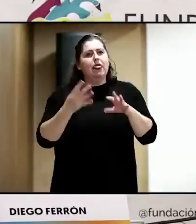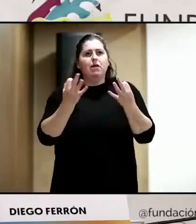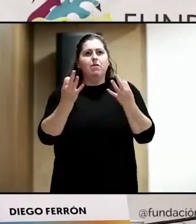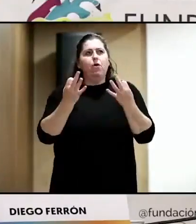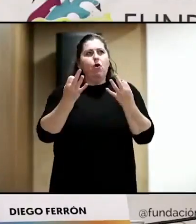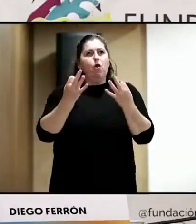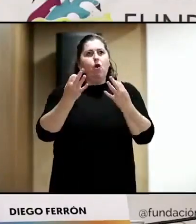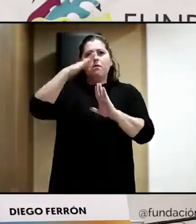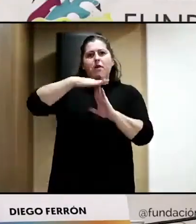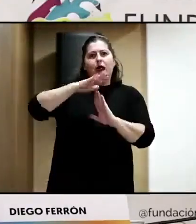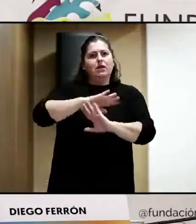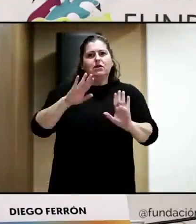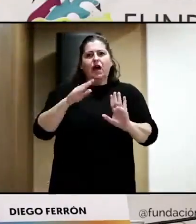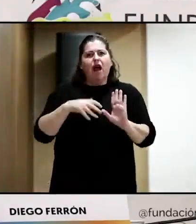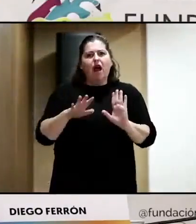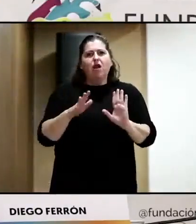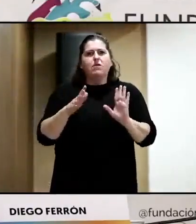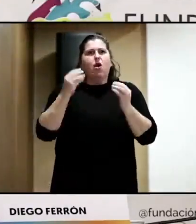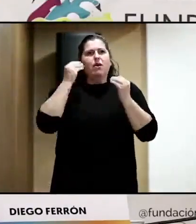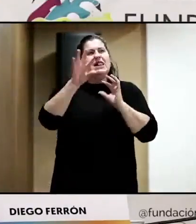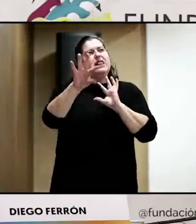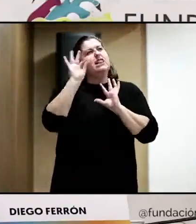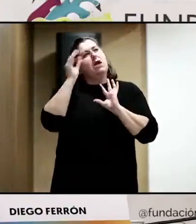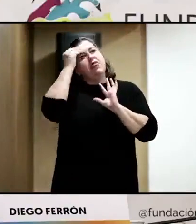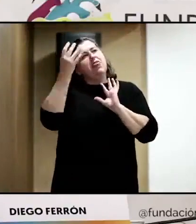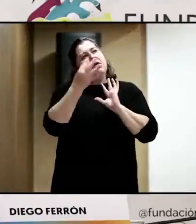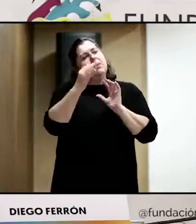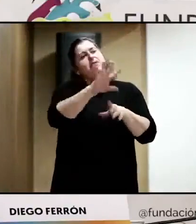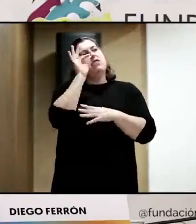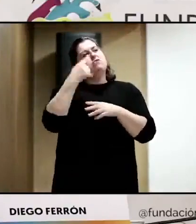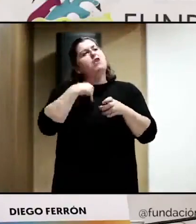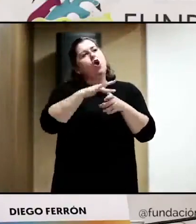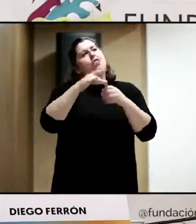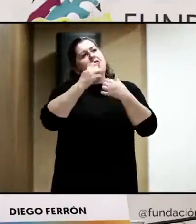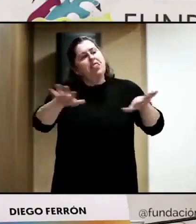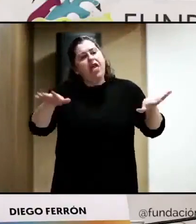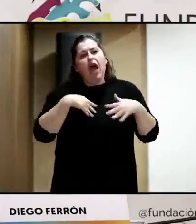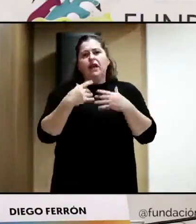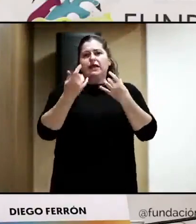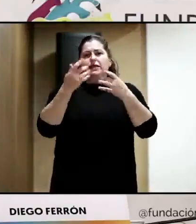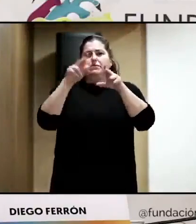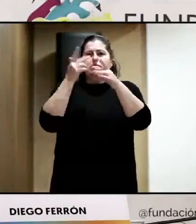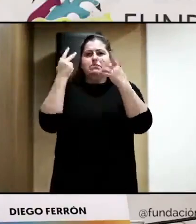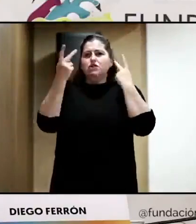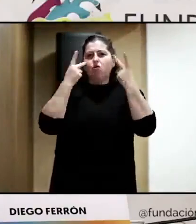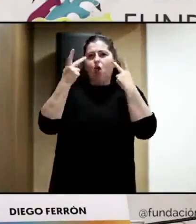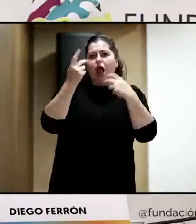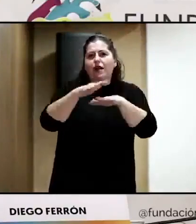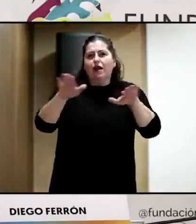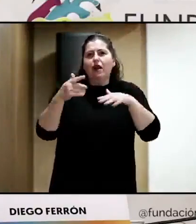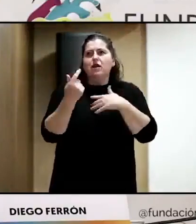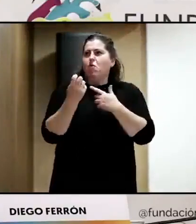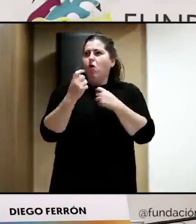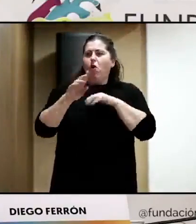sin de incidir solo en que hay que concienciar, que hay que visibilizar, que hay que recordar, ¿no? Es como un paso como muy inicial, ¿no?, de